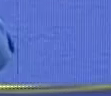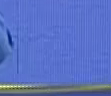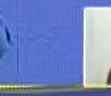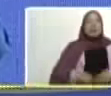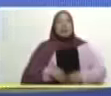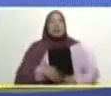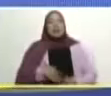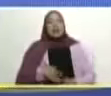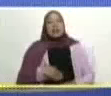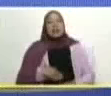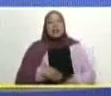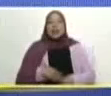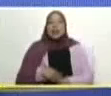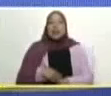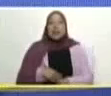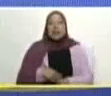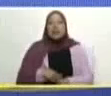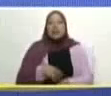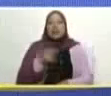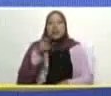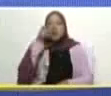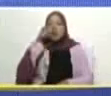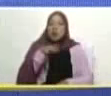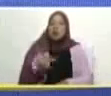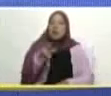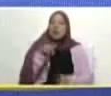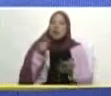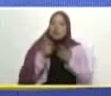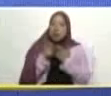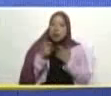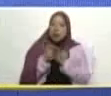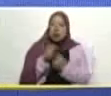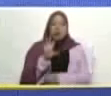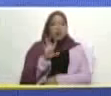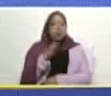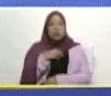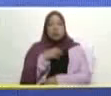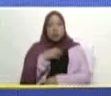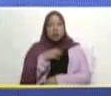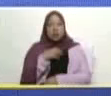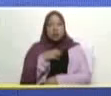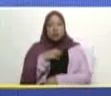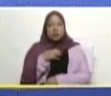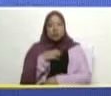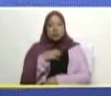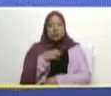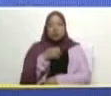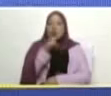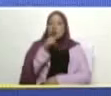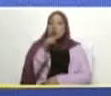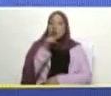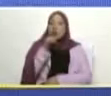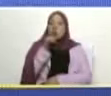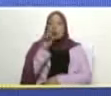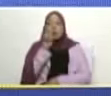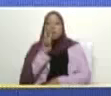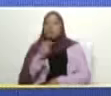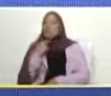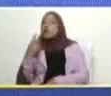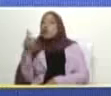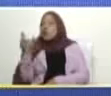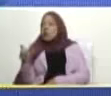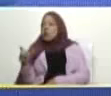no pueden pelear entre ustedes porque me llegan informes que el vocero y vocera tal